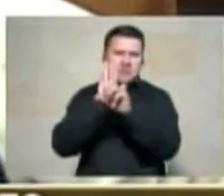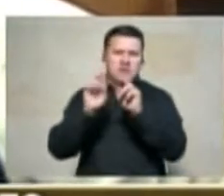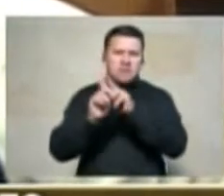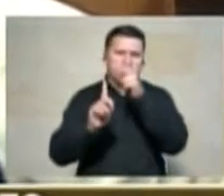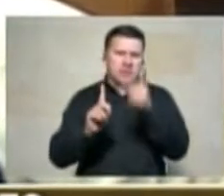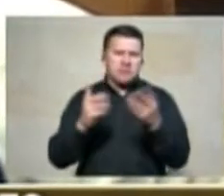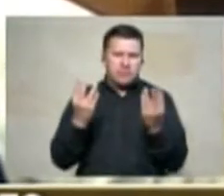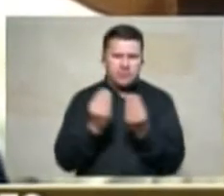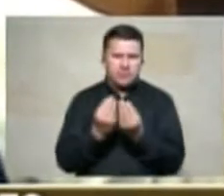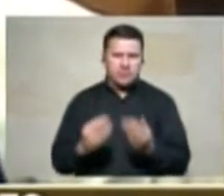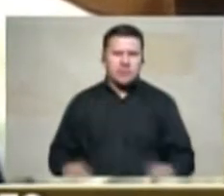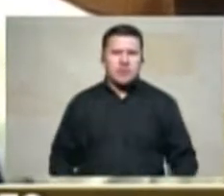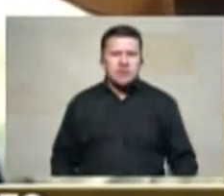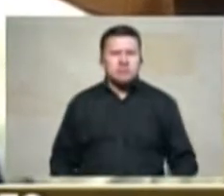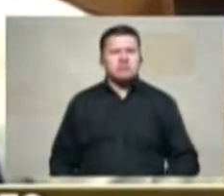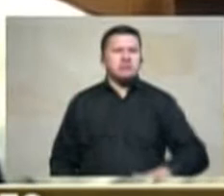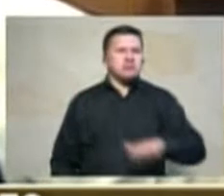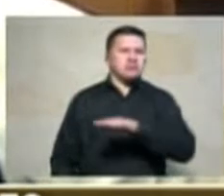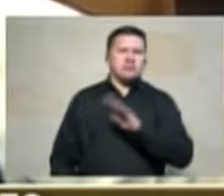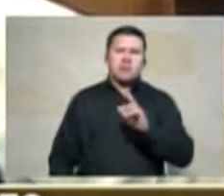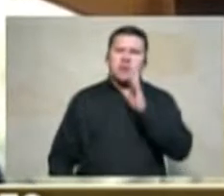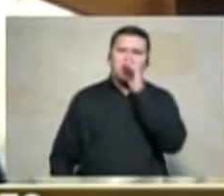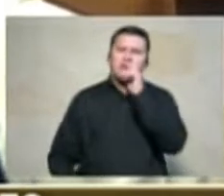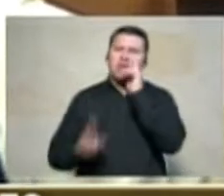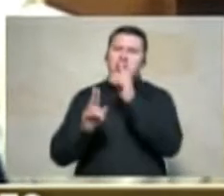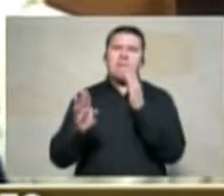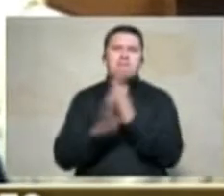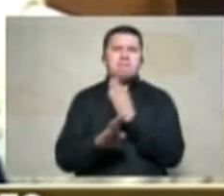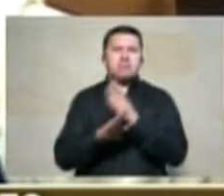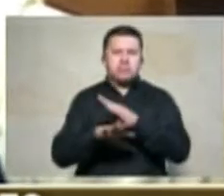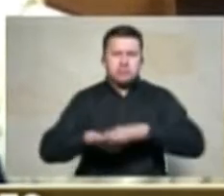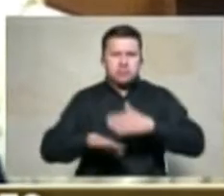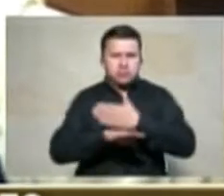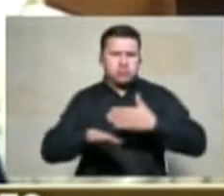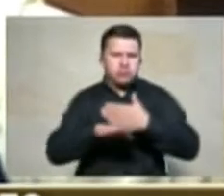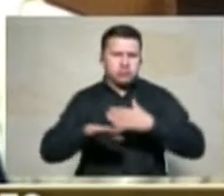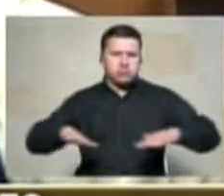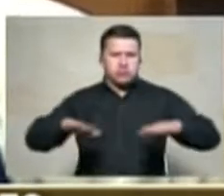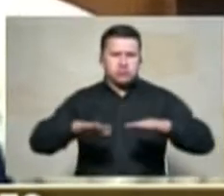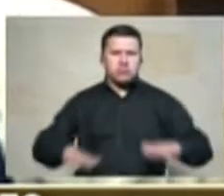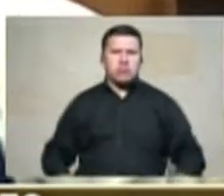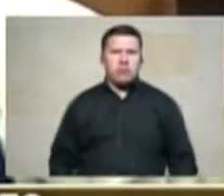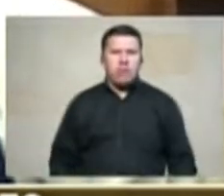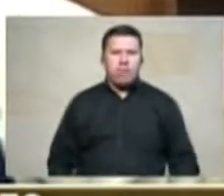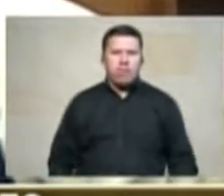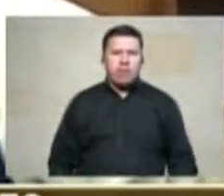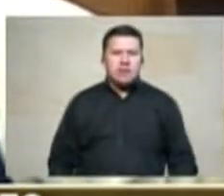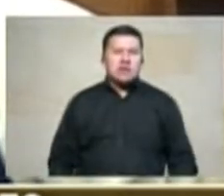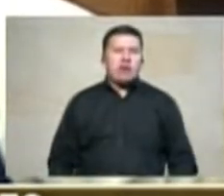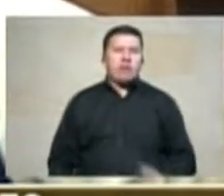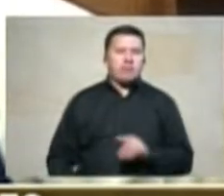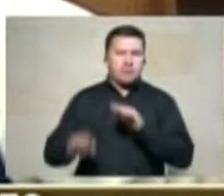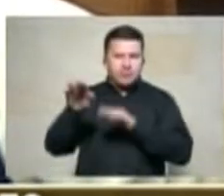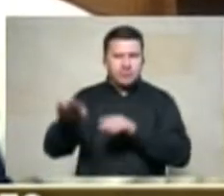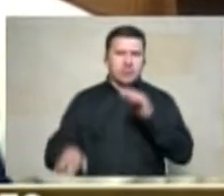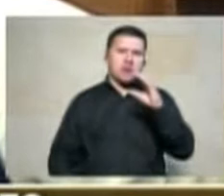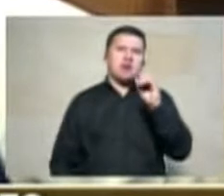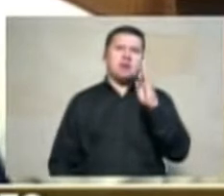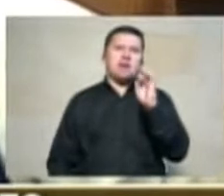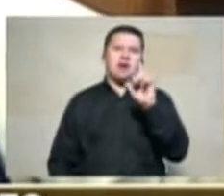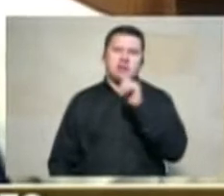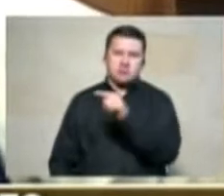víctimas es que no reconoce el problema de las parcelaciones la representante cabal